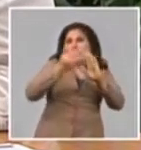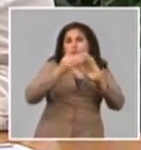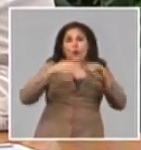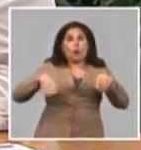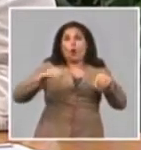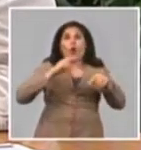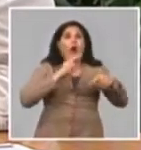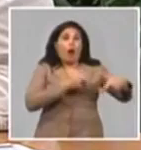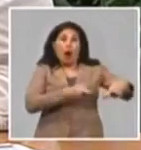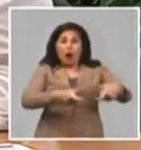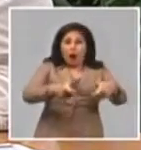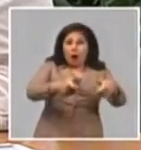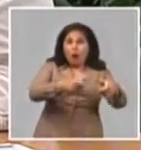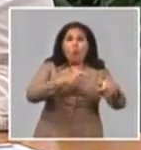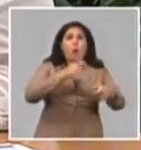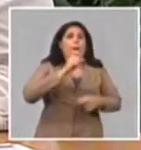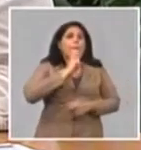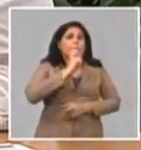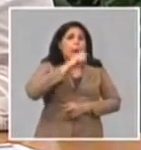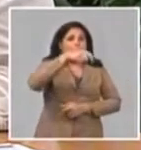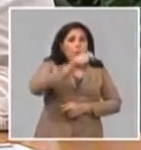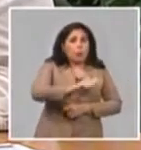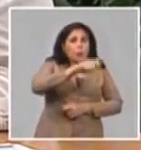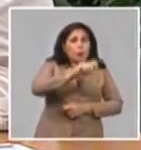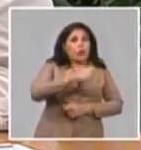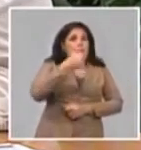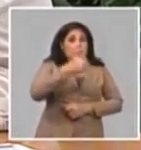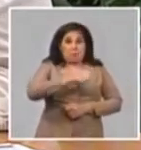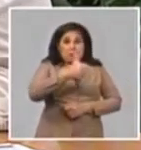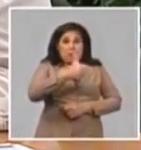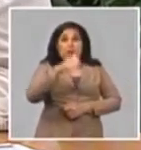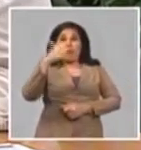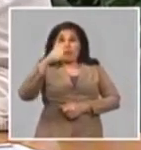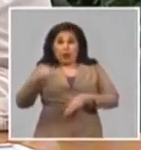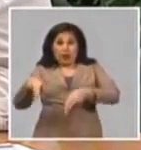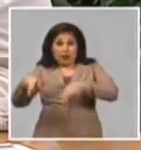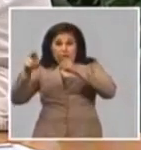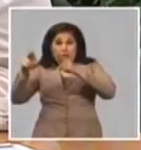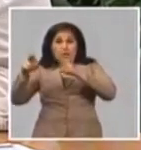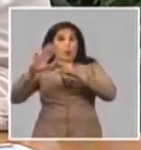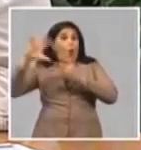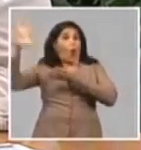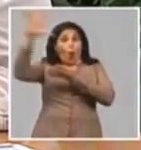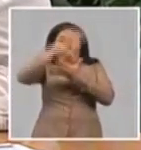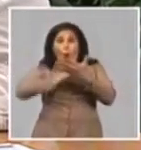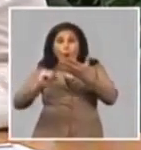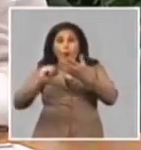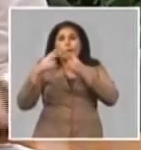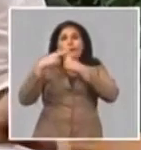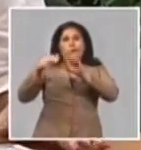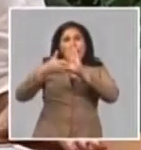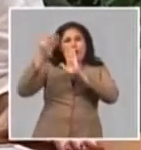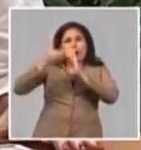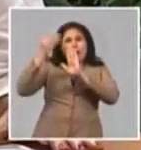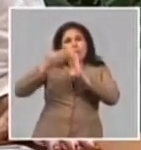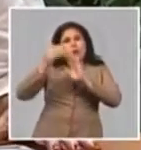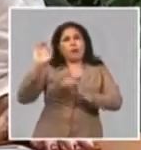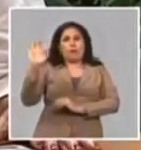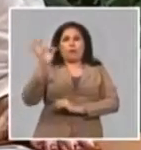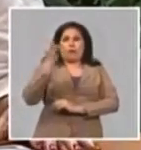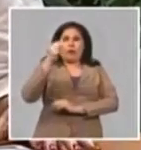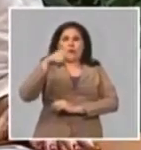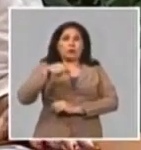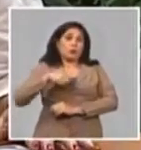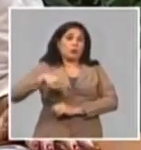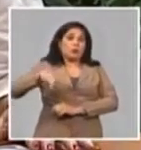las redes hidrosanitarias y 10 edificios fueron integralmente rehabilitados en